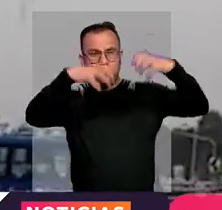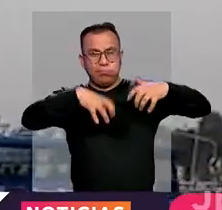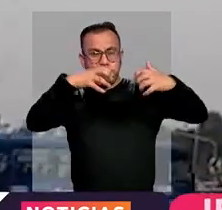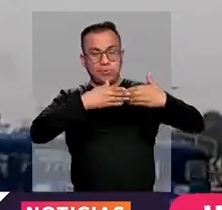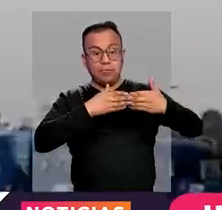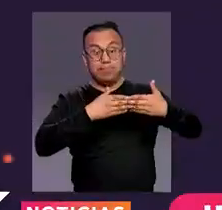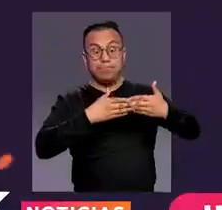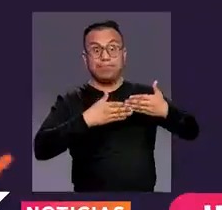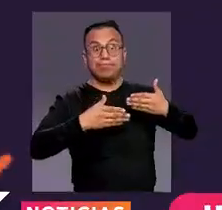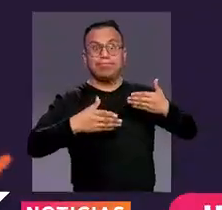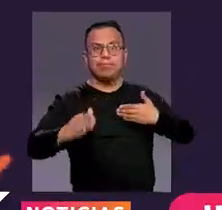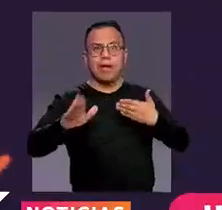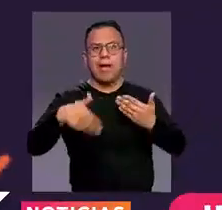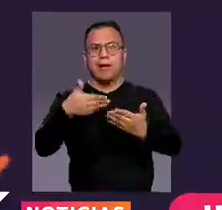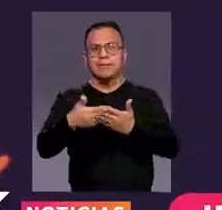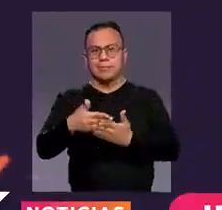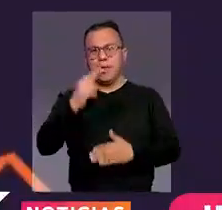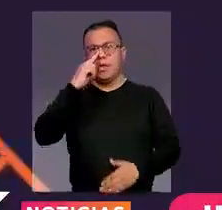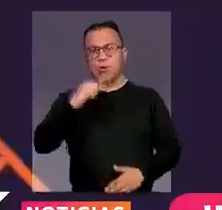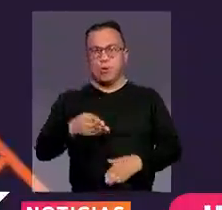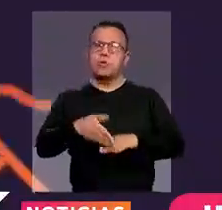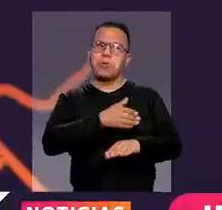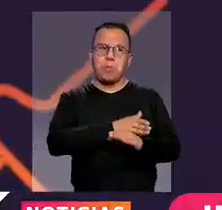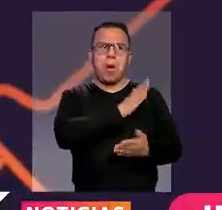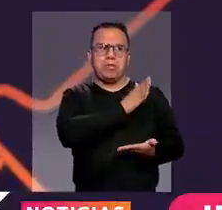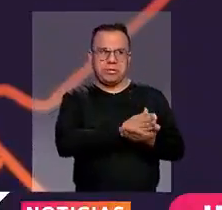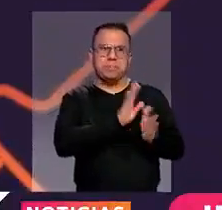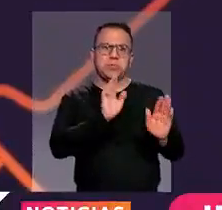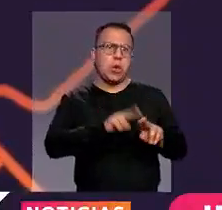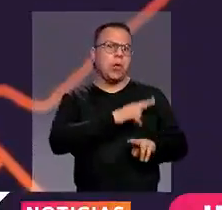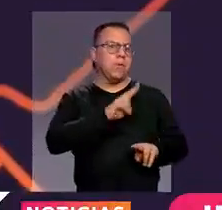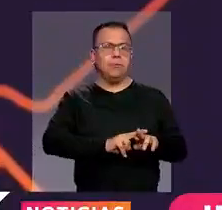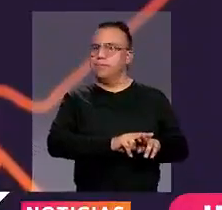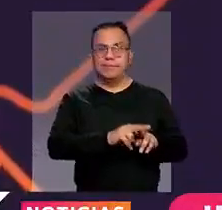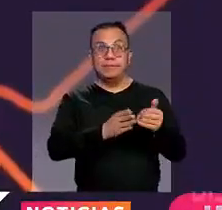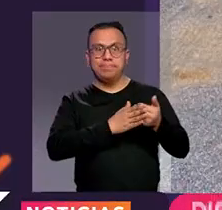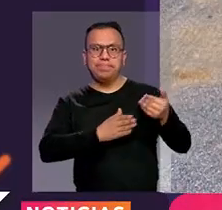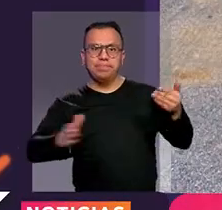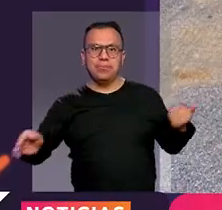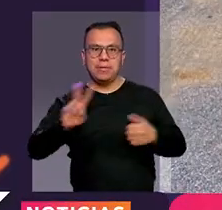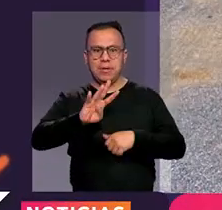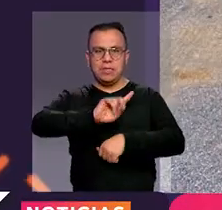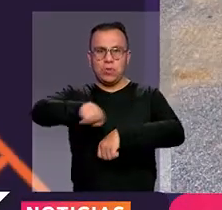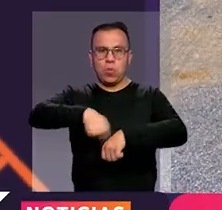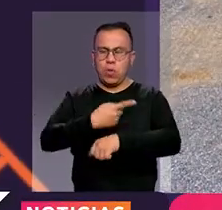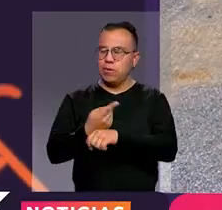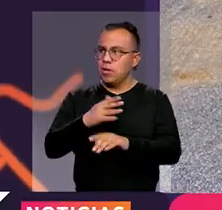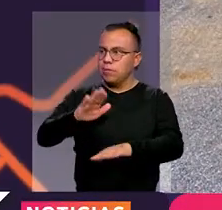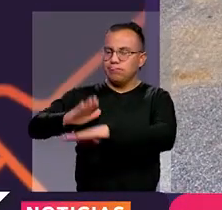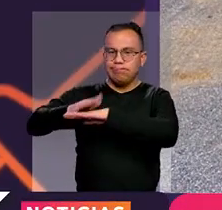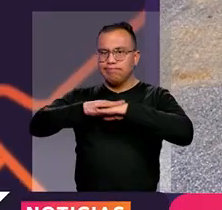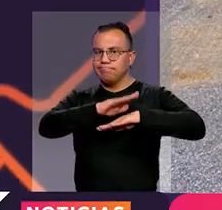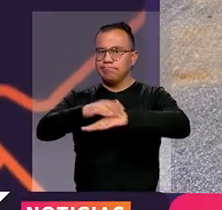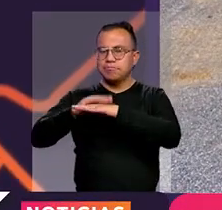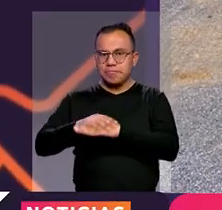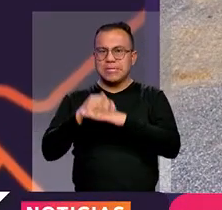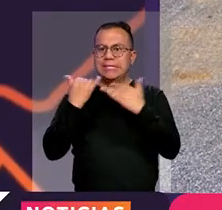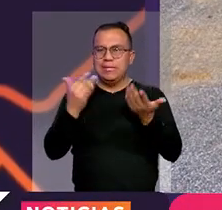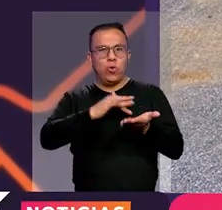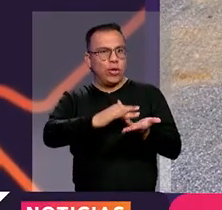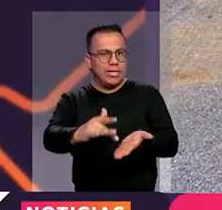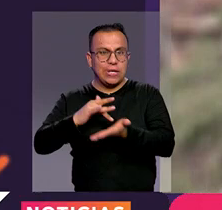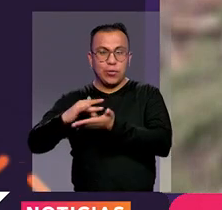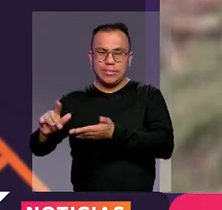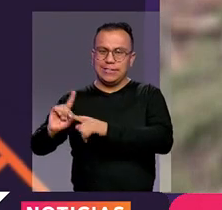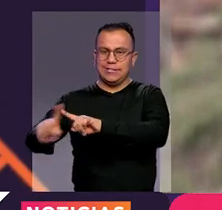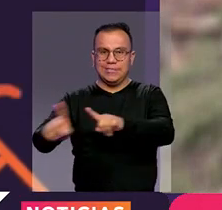extenderse y no finalizar en junio como históricamente se presentaba. En las últimas 24 horas, el IDJER informa que se han presentado varias emergencias